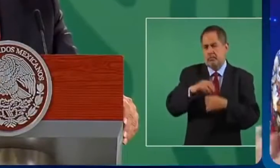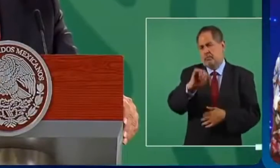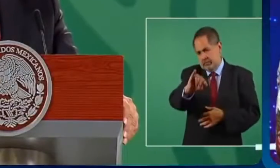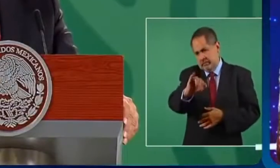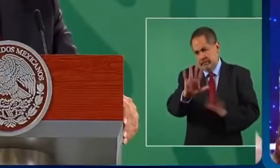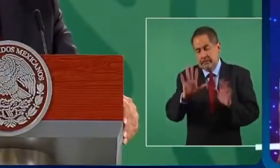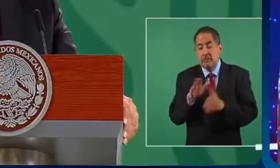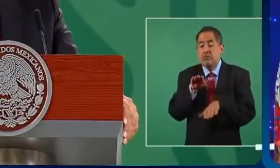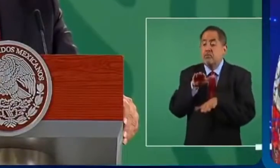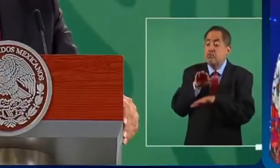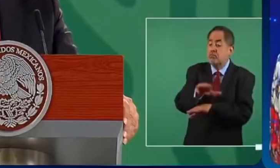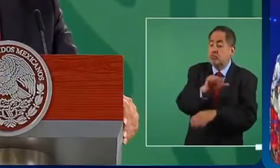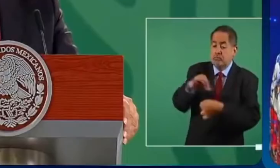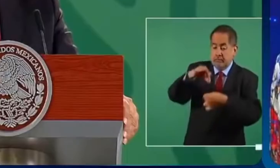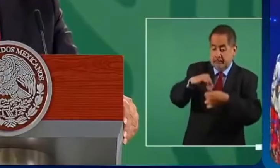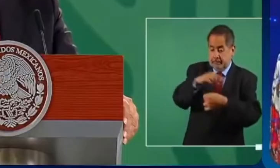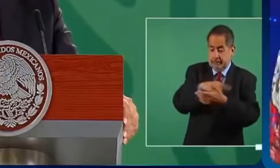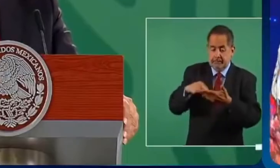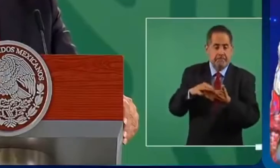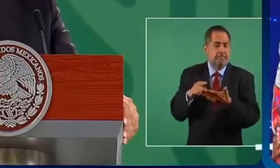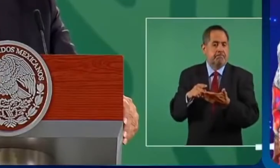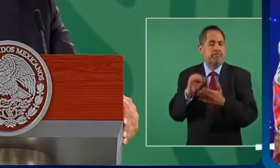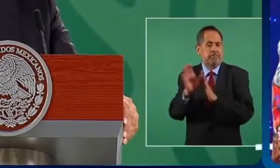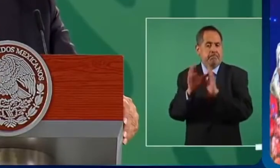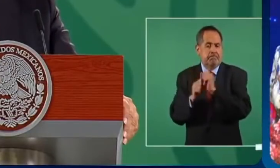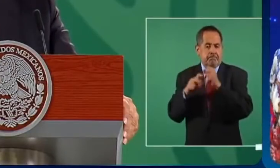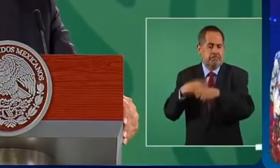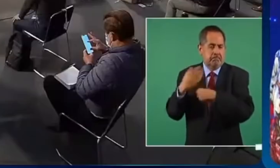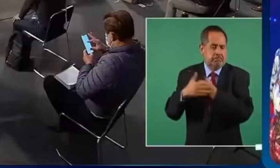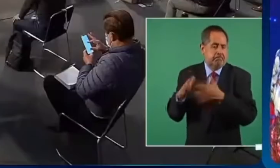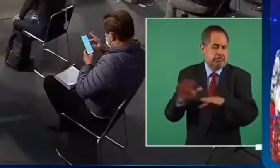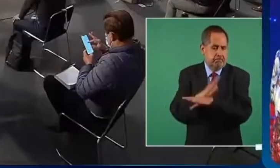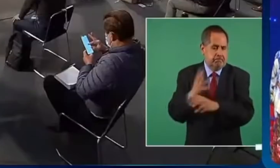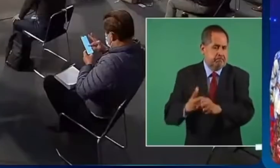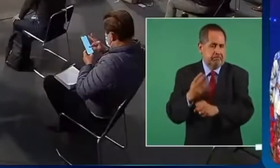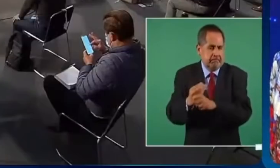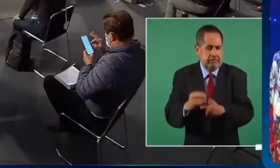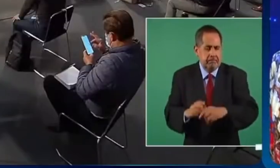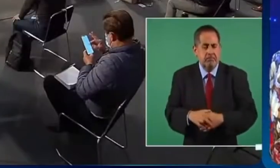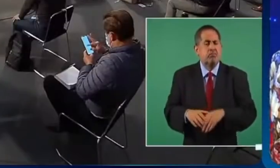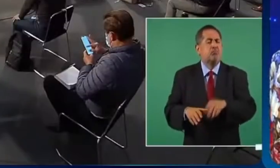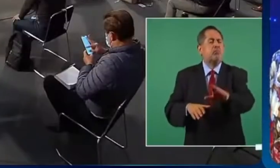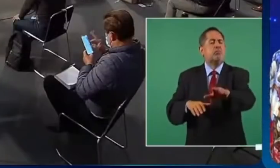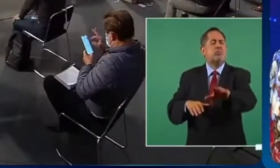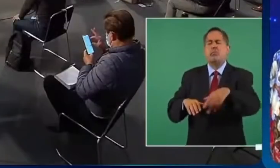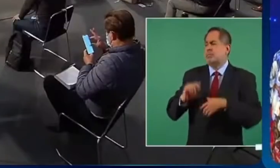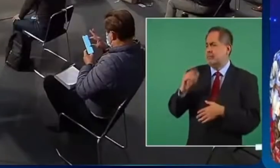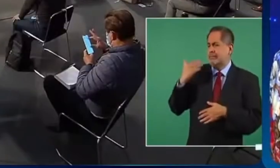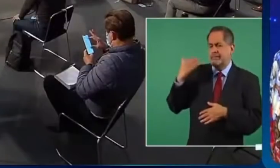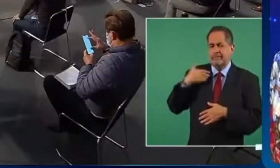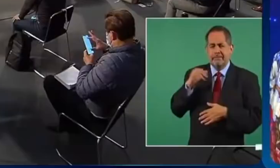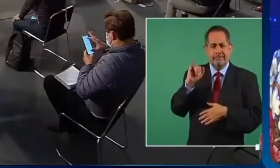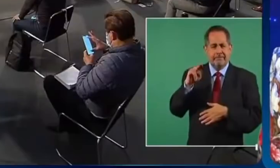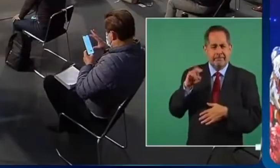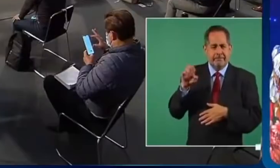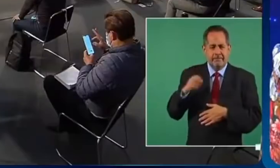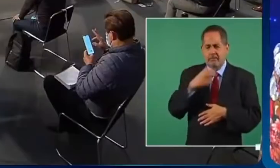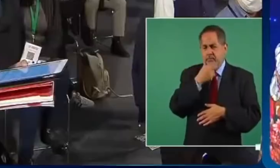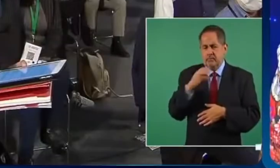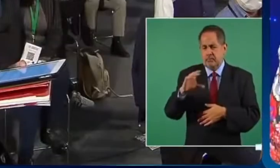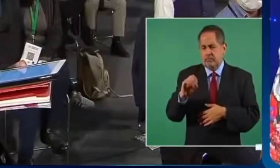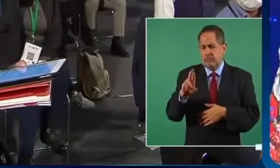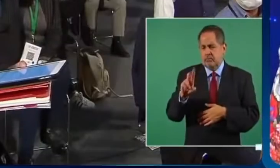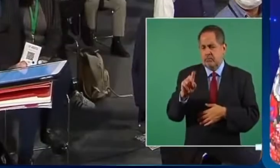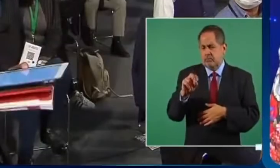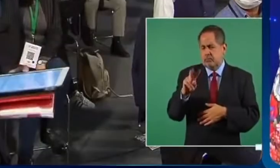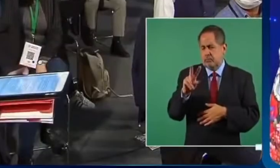una iniciativa de reforma constitucional apenas el presidente del INE precisamente Córdoba dijo que